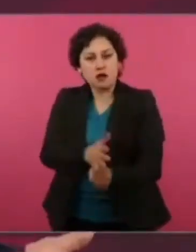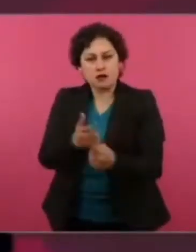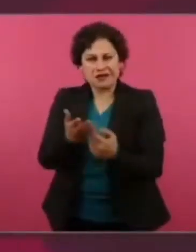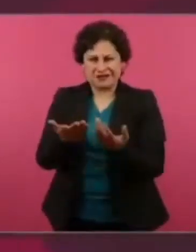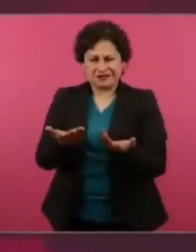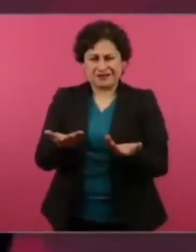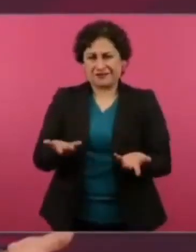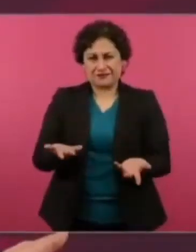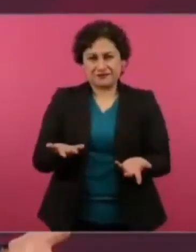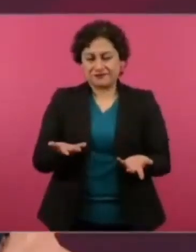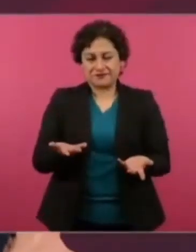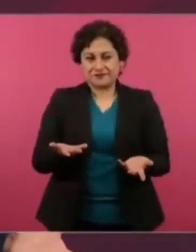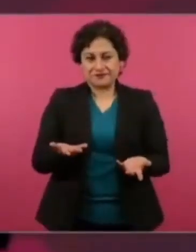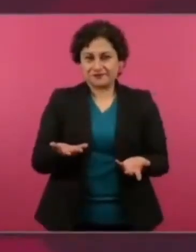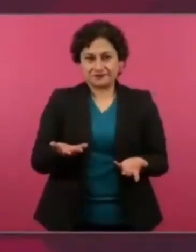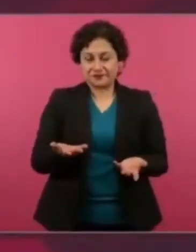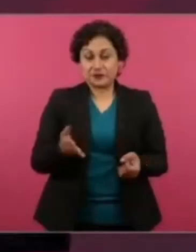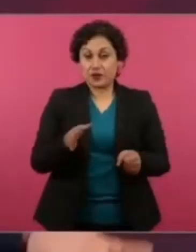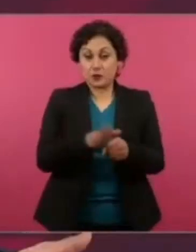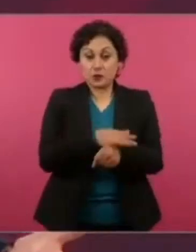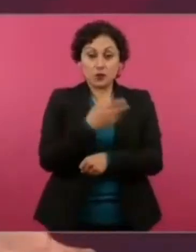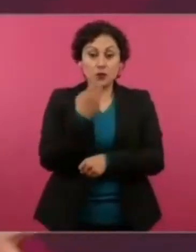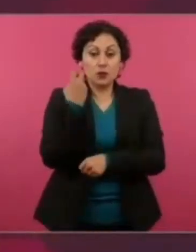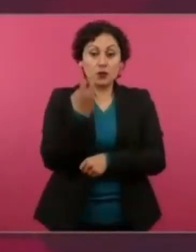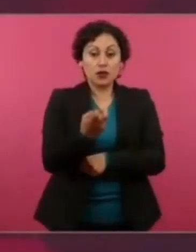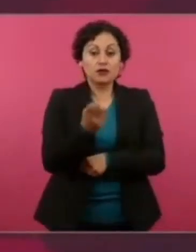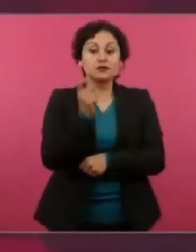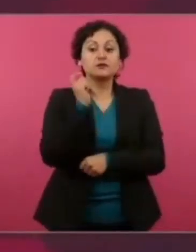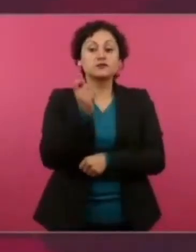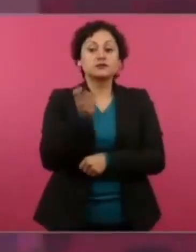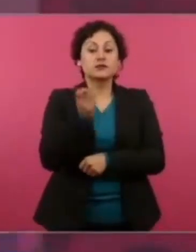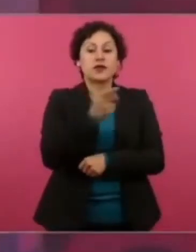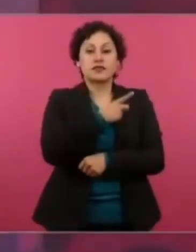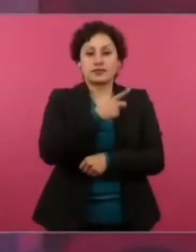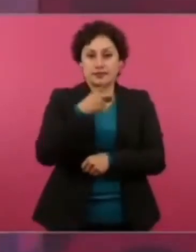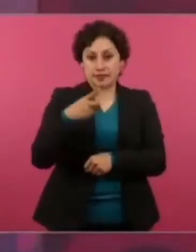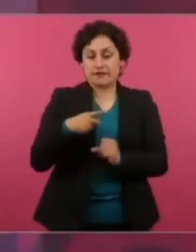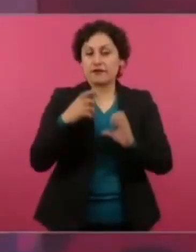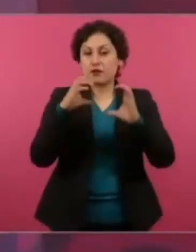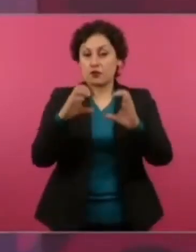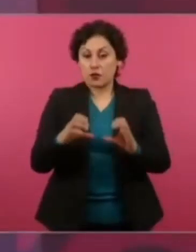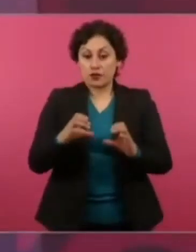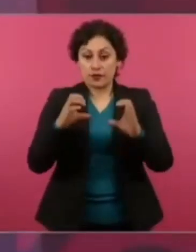Entonces, no hay que permitirlo.